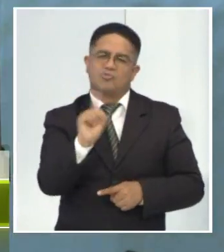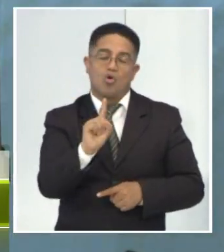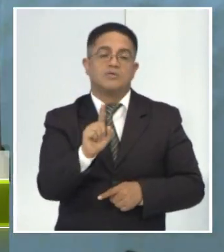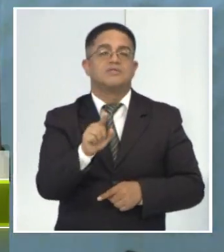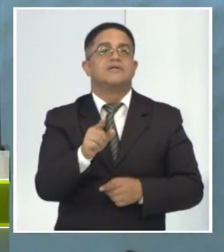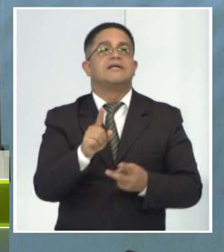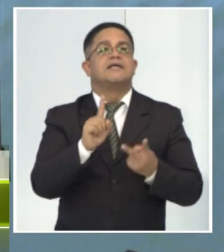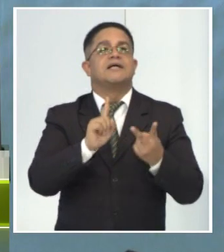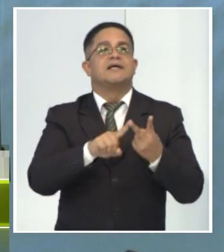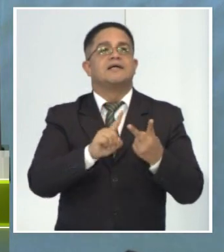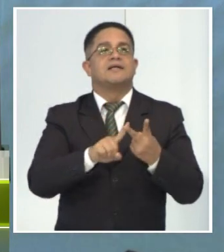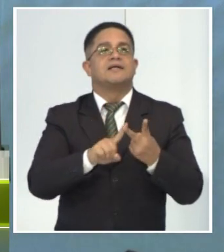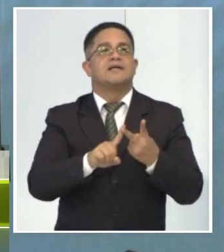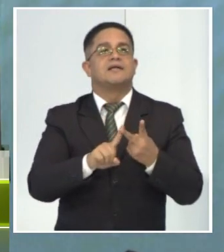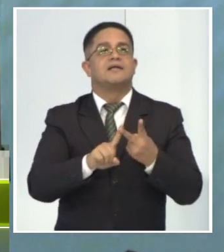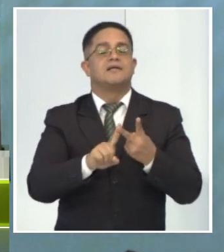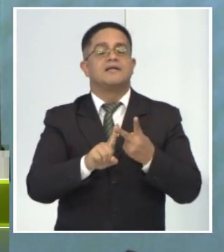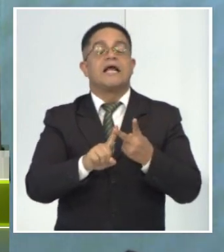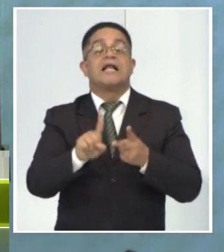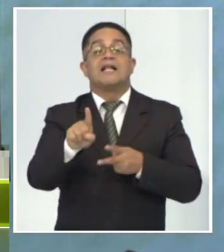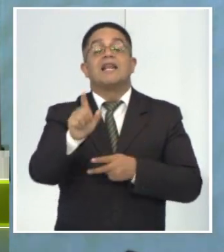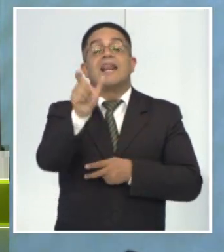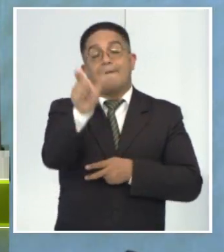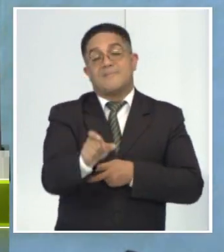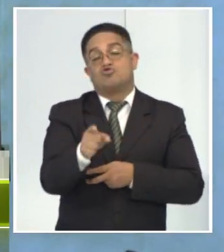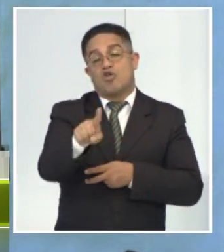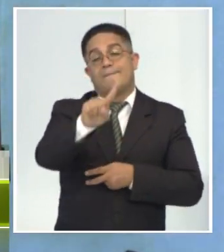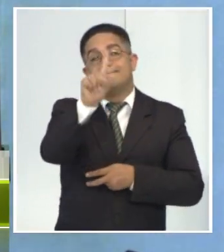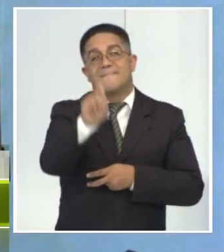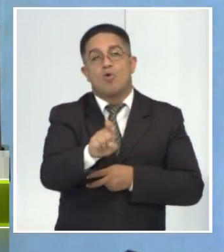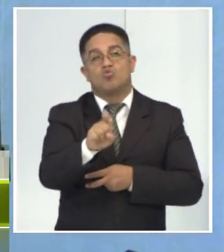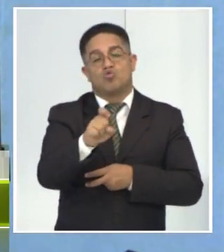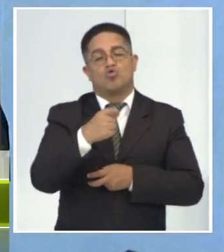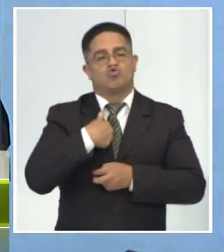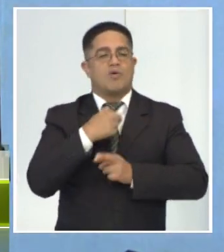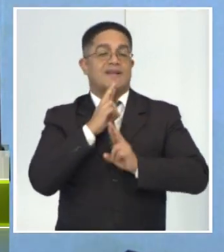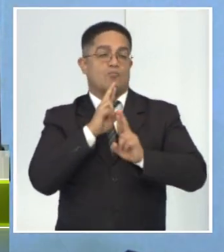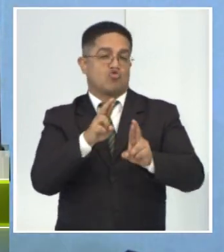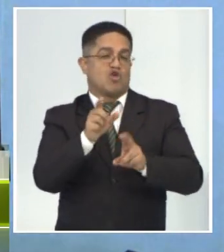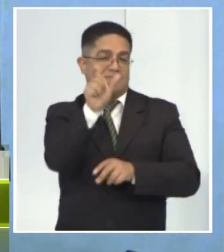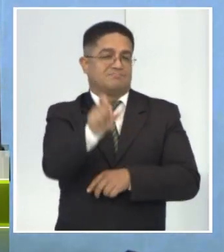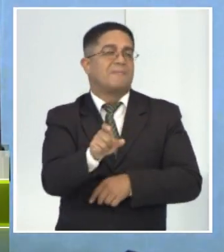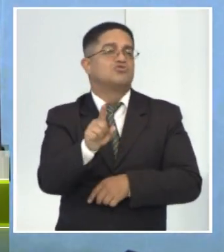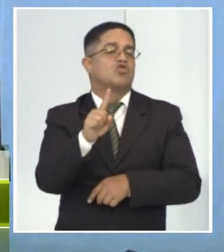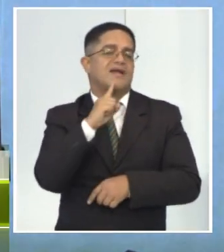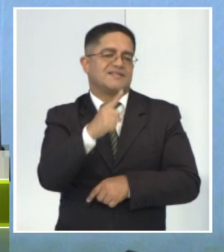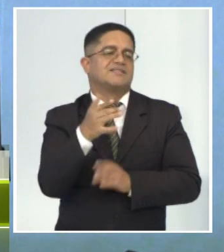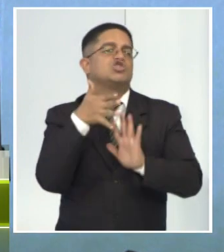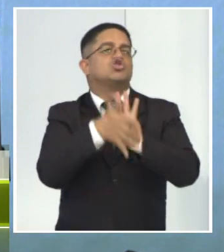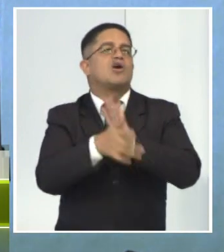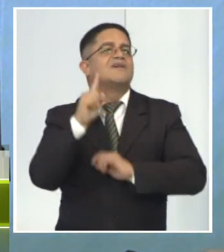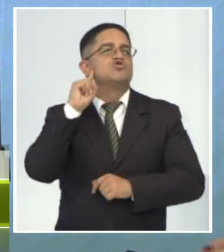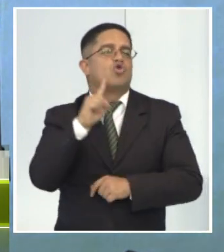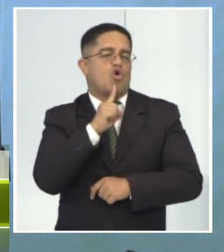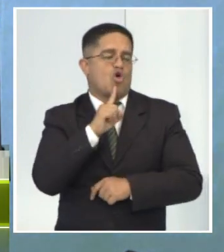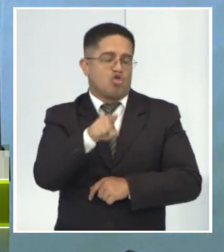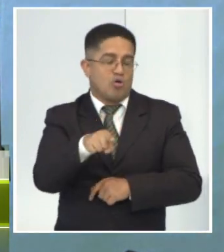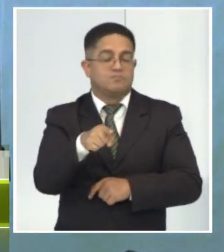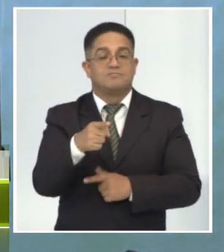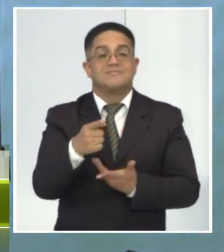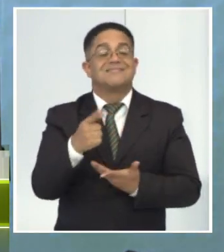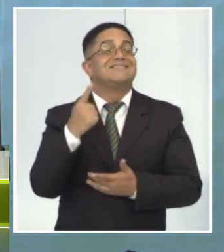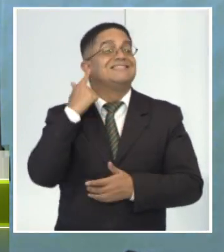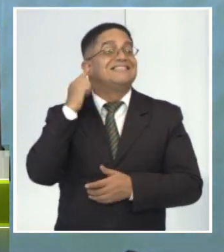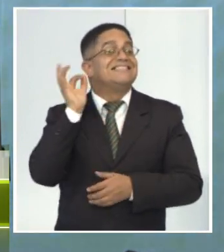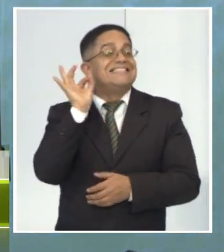persona que preguntó acerca de personas sordas es interesante y le voy a contestar de la siguiente manera. Por supuesto. El tínitus no se